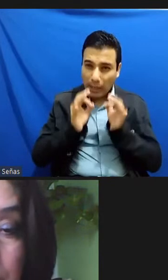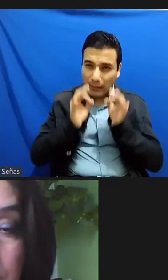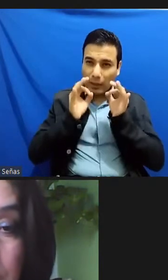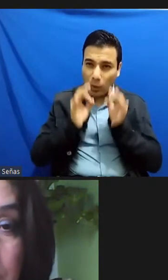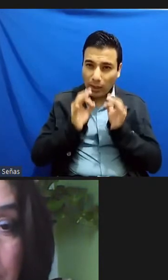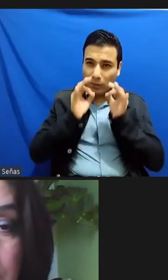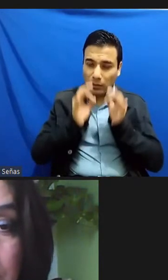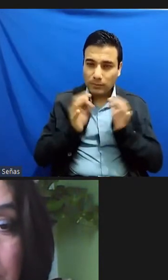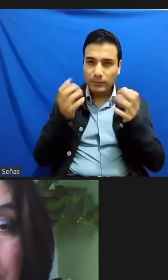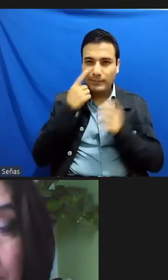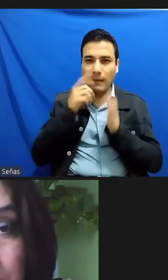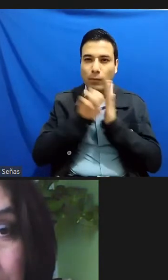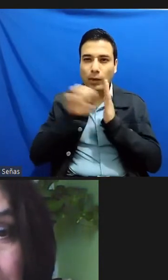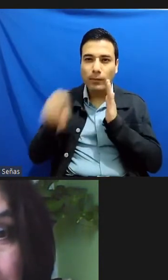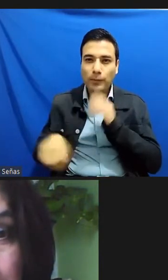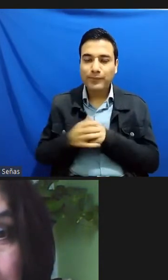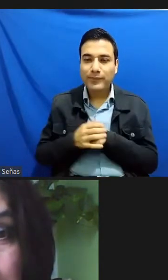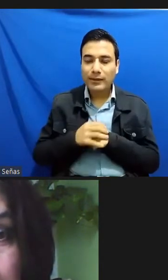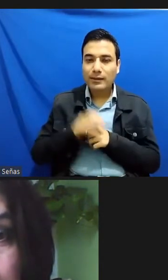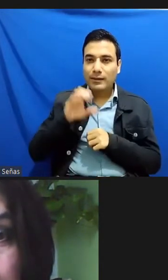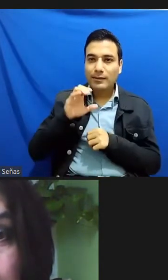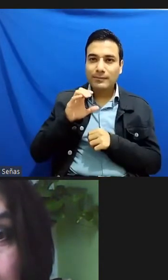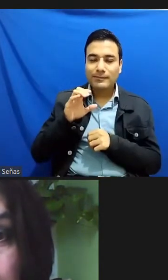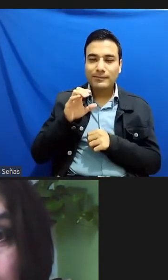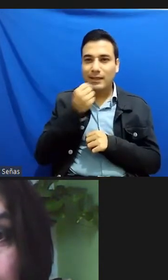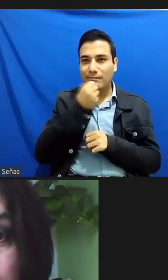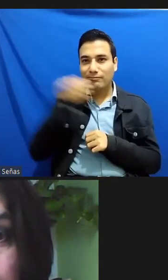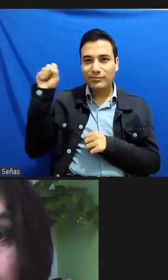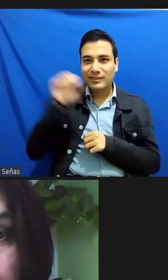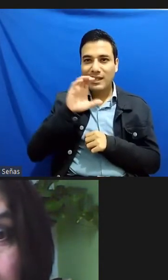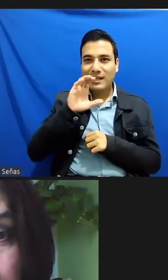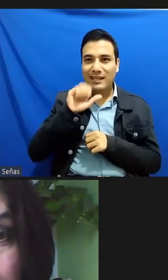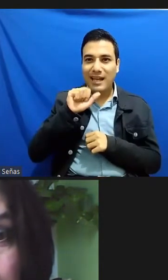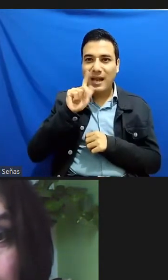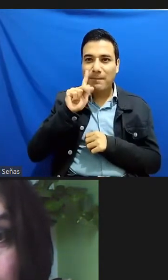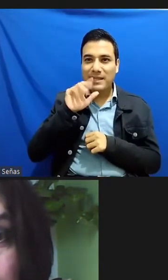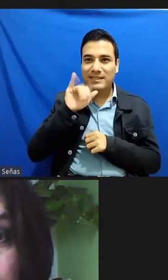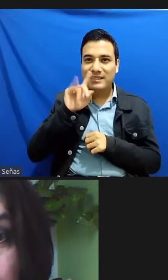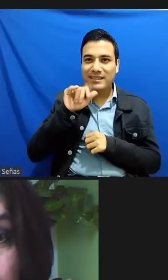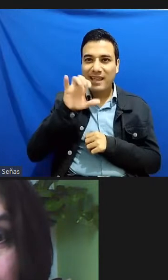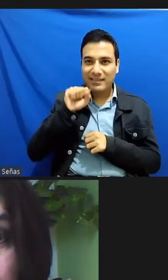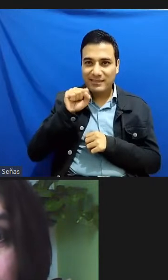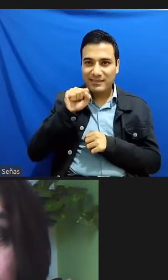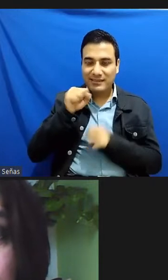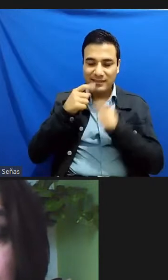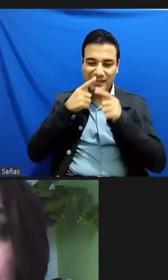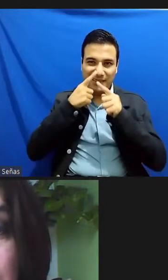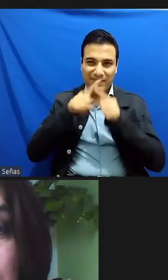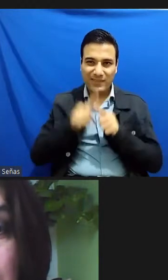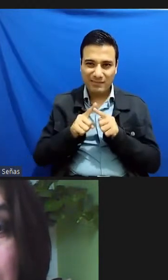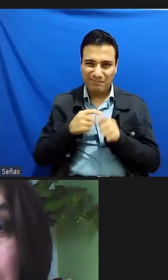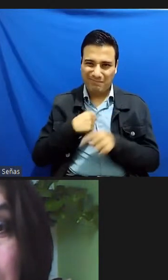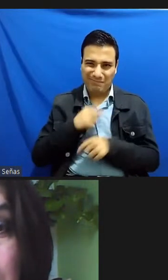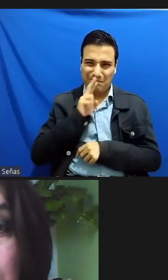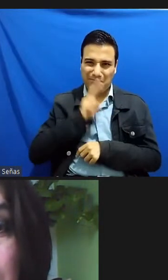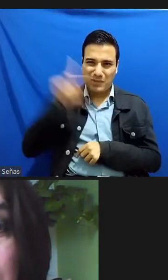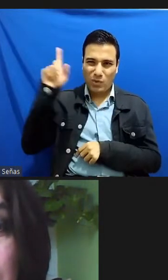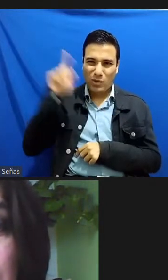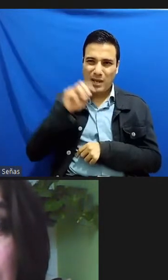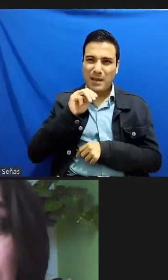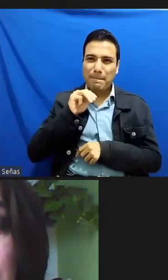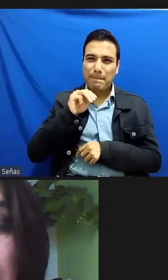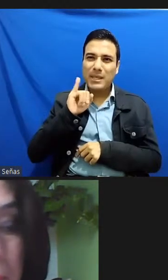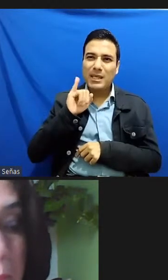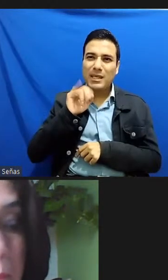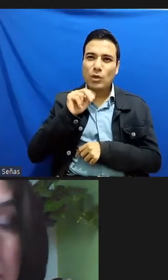capacidades diferentes lo pongo más en tela de juicio ¿no? prefiero decir minus valio que decir de capacidades diferentes porque realmente